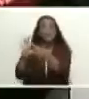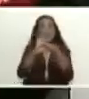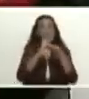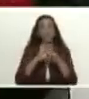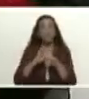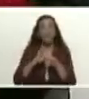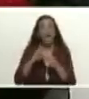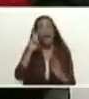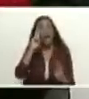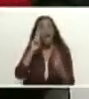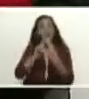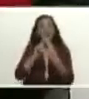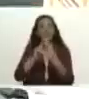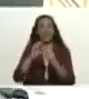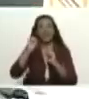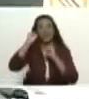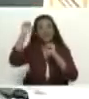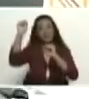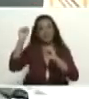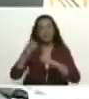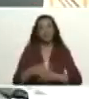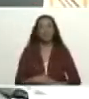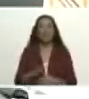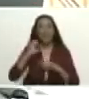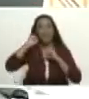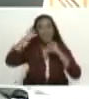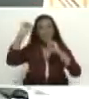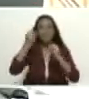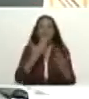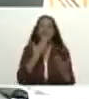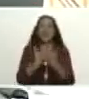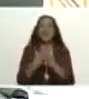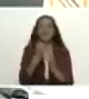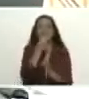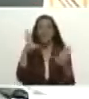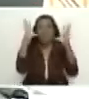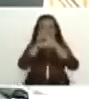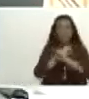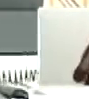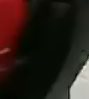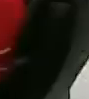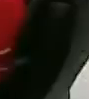hasta la victoria siempre venceremos muchas gracias buenas noches a todos